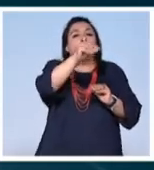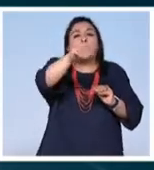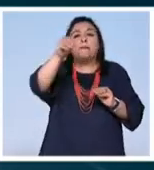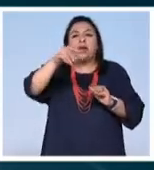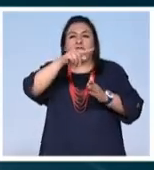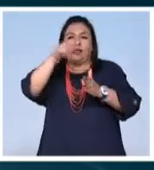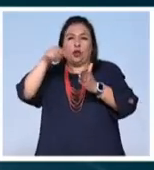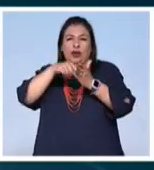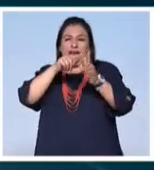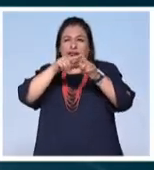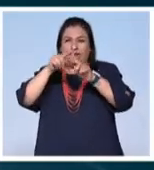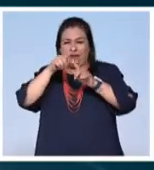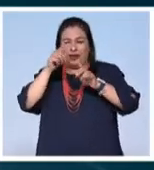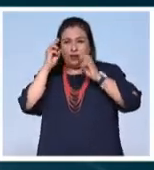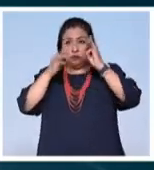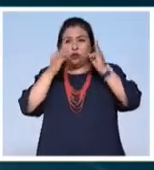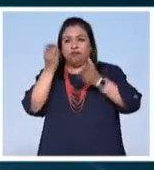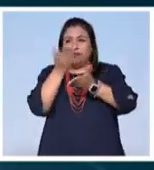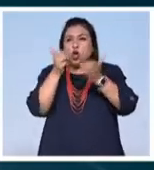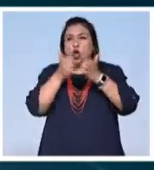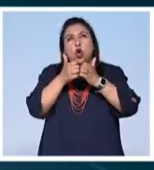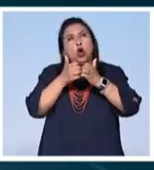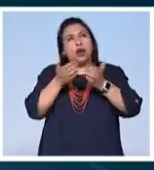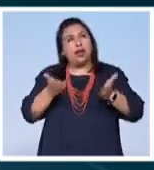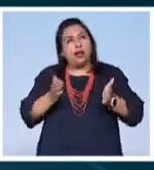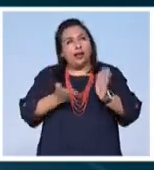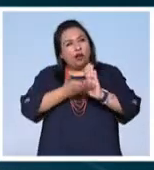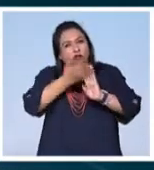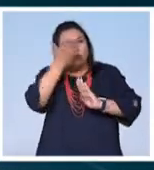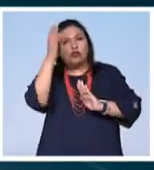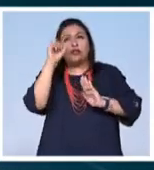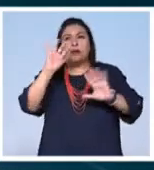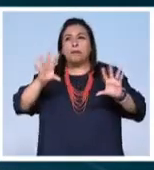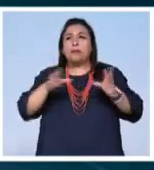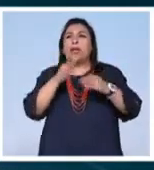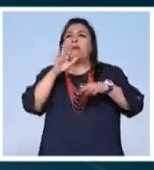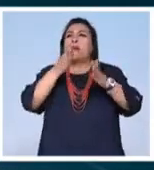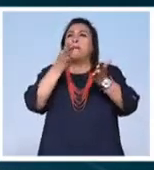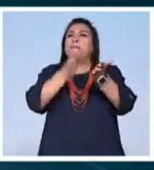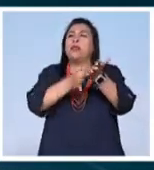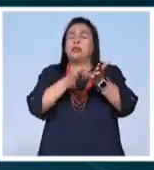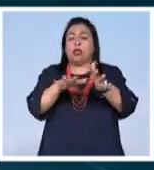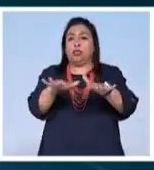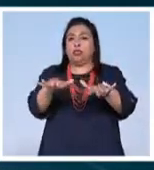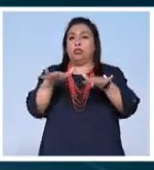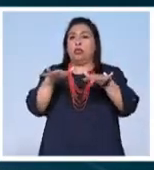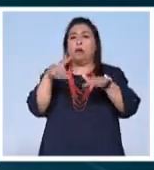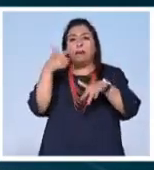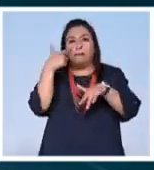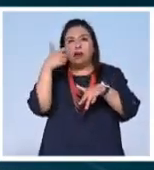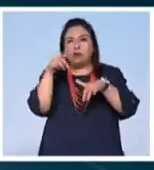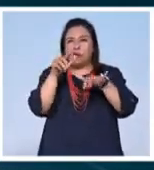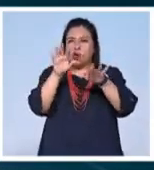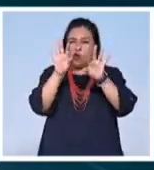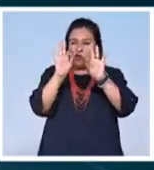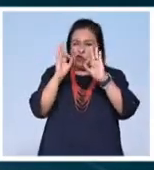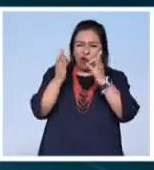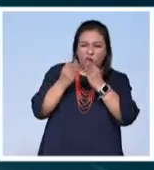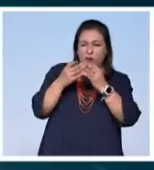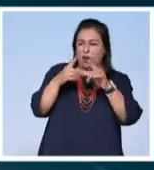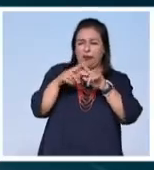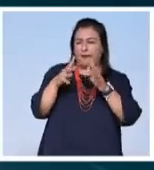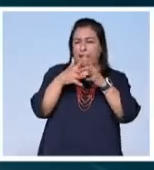esculturas dialogan con el edificio y la colección. En ocasiones, el metal de las piezas deslumbra y evoca figuras zoomorfas.